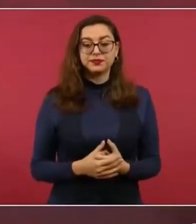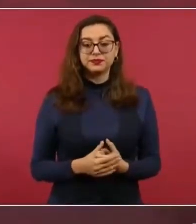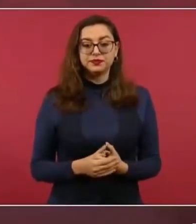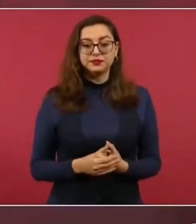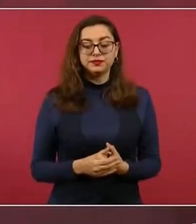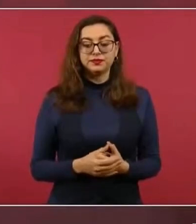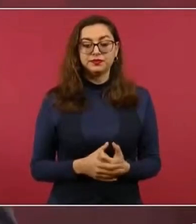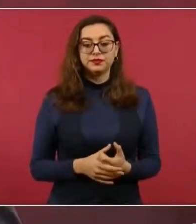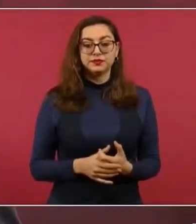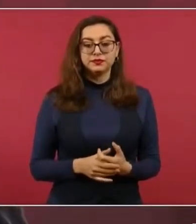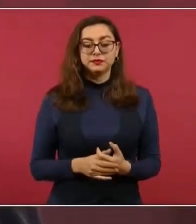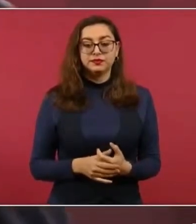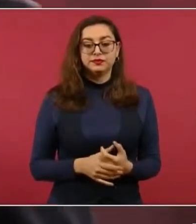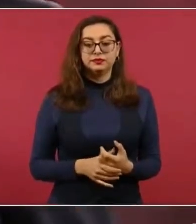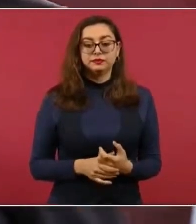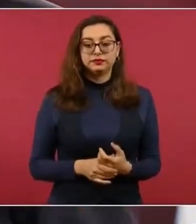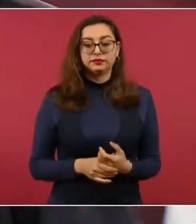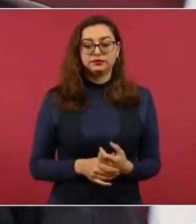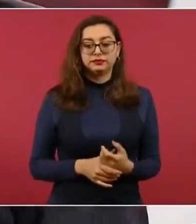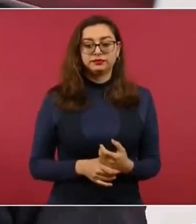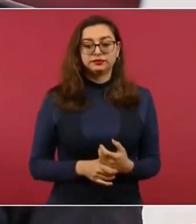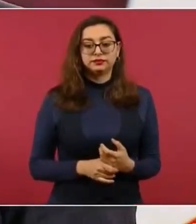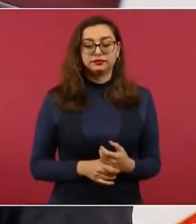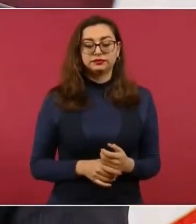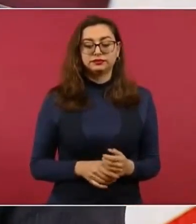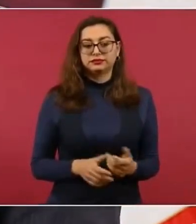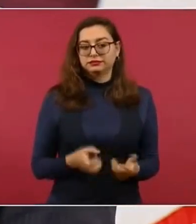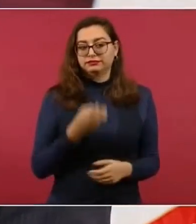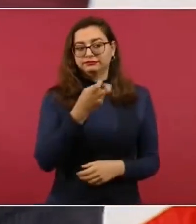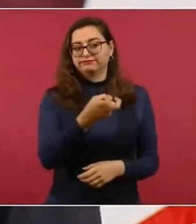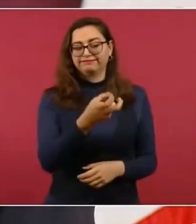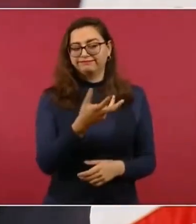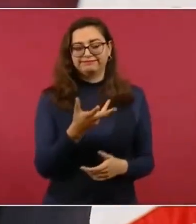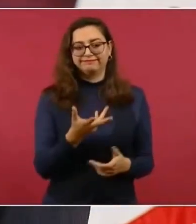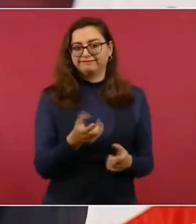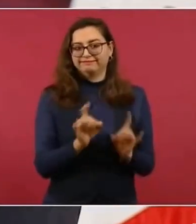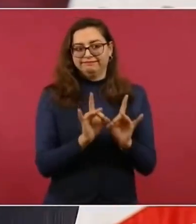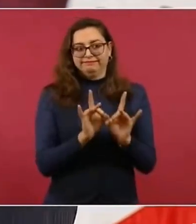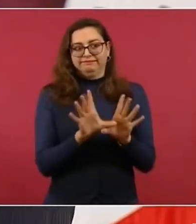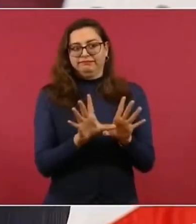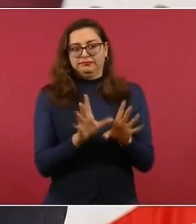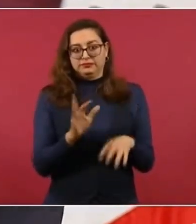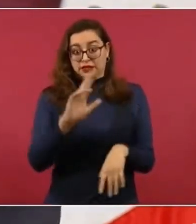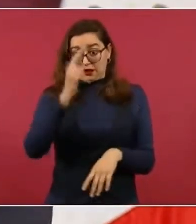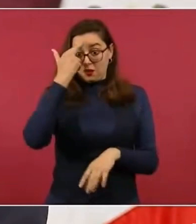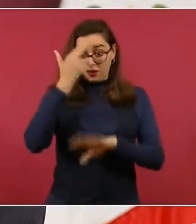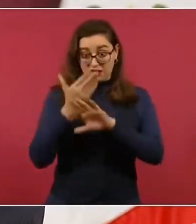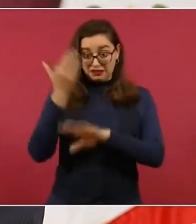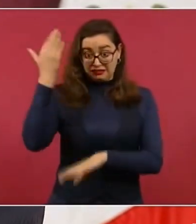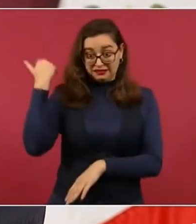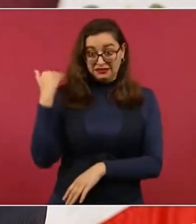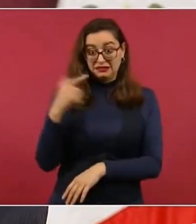Algo que no queremos que suceda por lo de Trawalilpan,